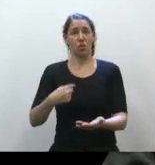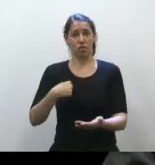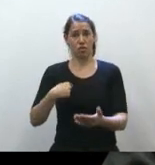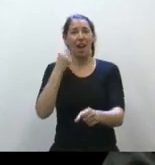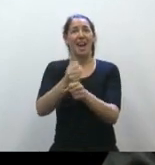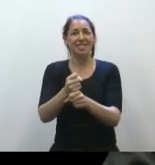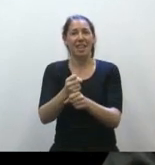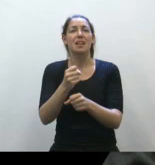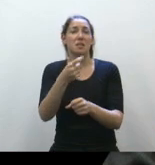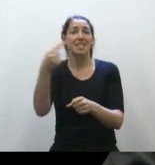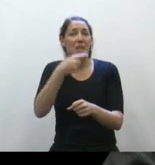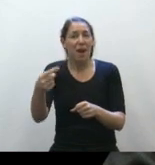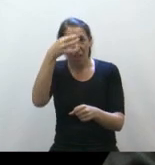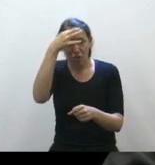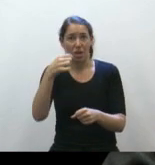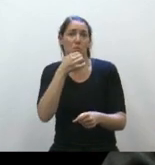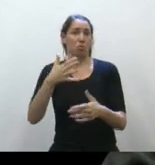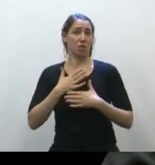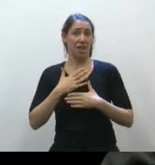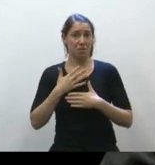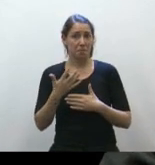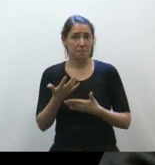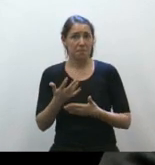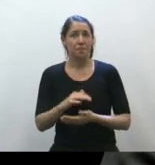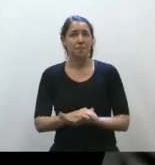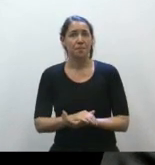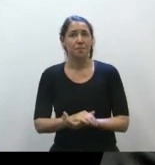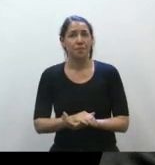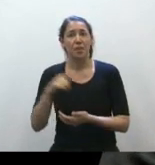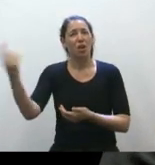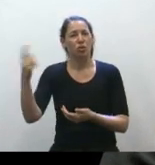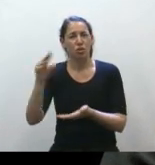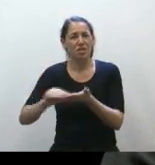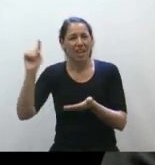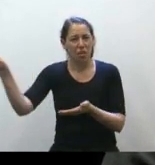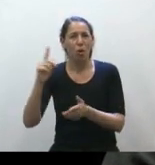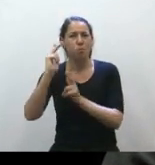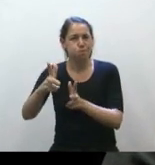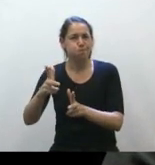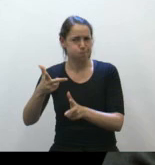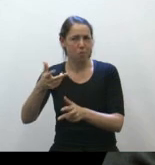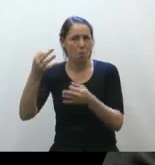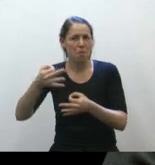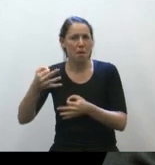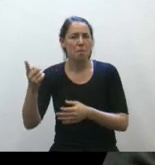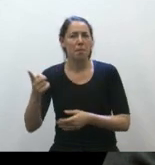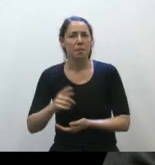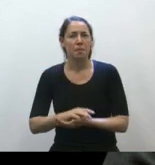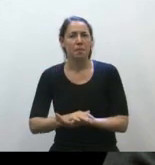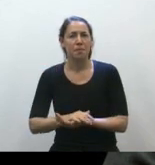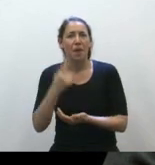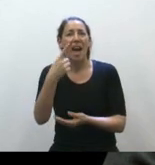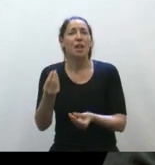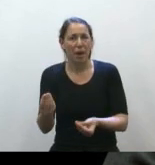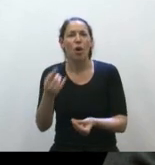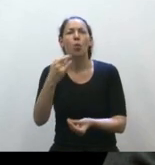12, pero arbitraria al fin, ¿no es cierto? Entonces nos parece, como dijo el senador Utubey, una brillante exposición recién, lo que hay que ver